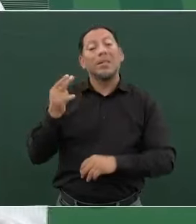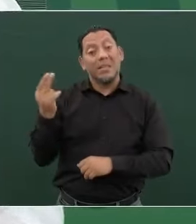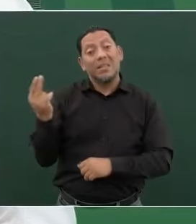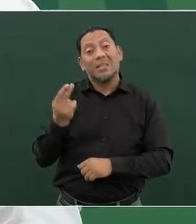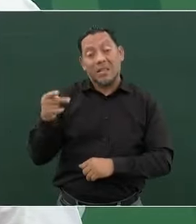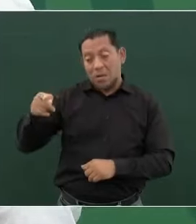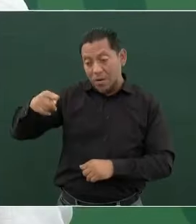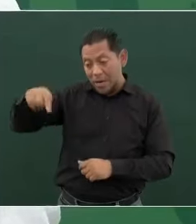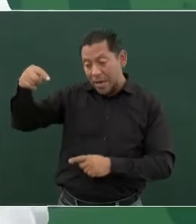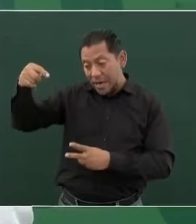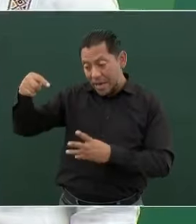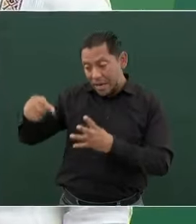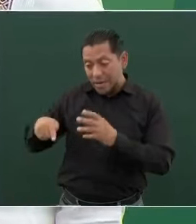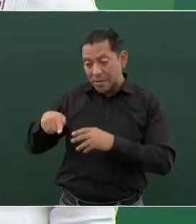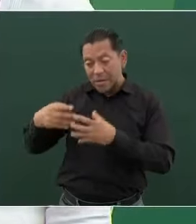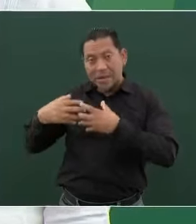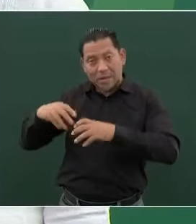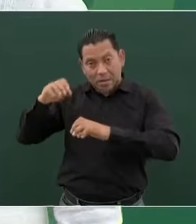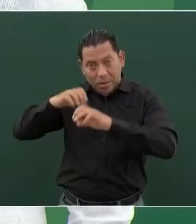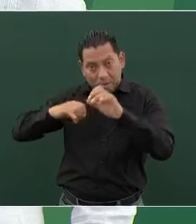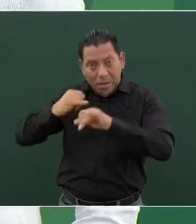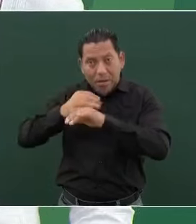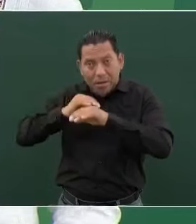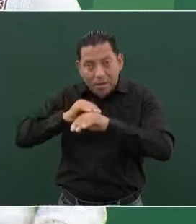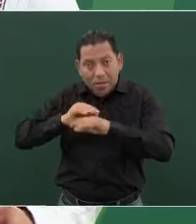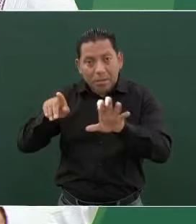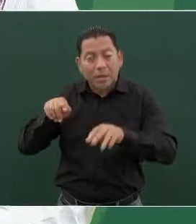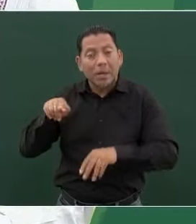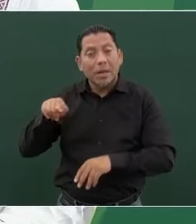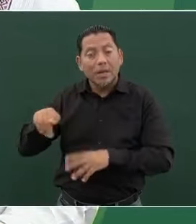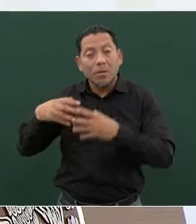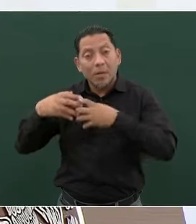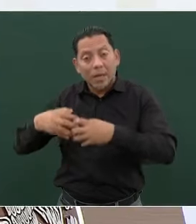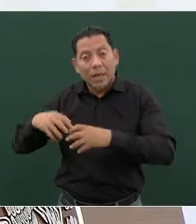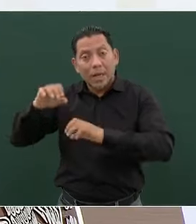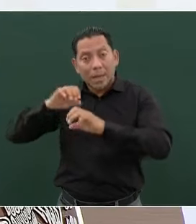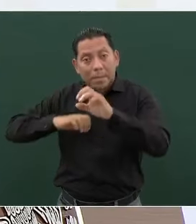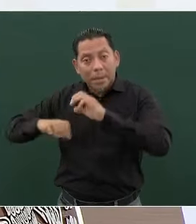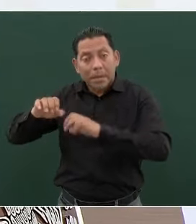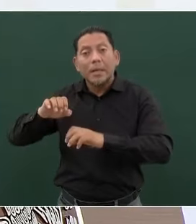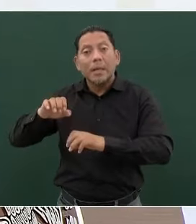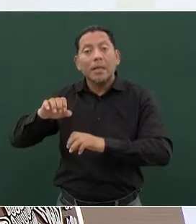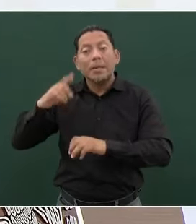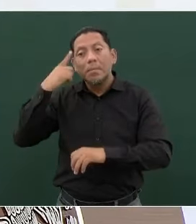entender que son entidades de interés público,